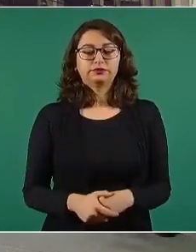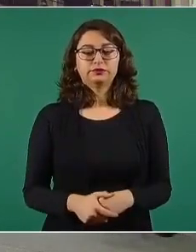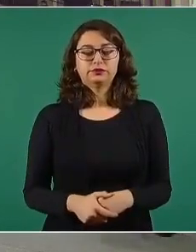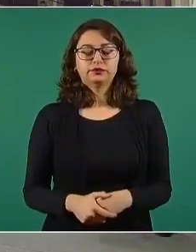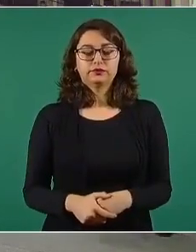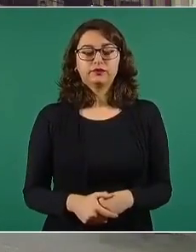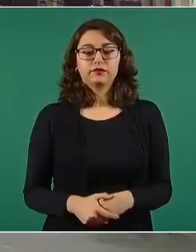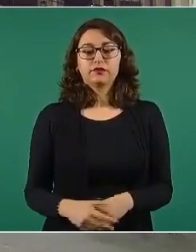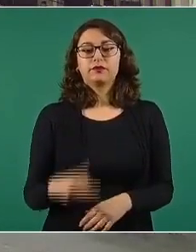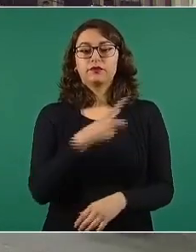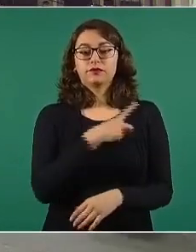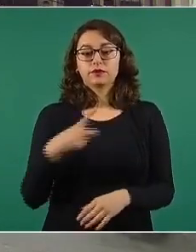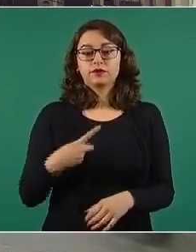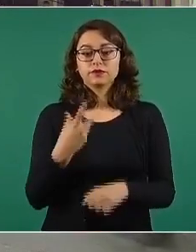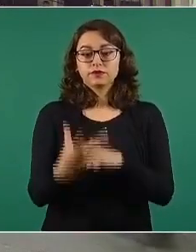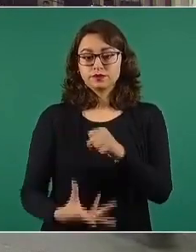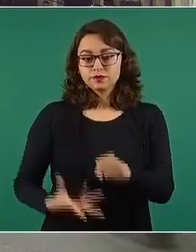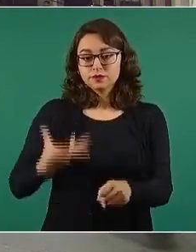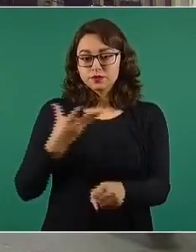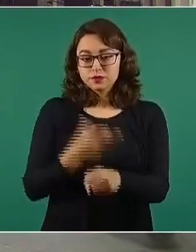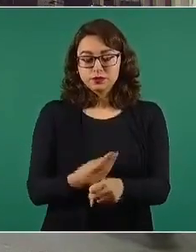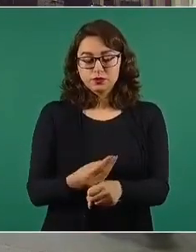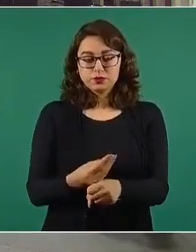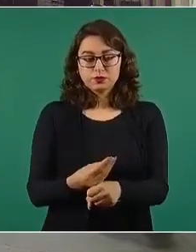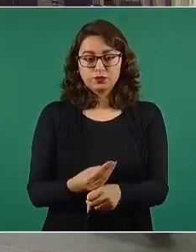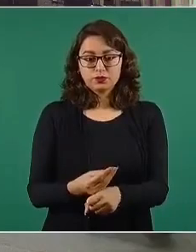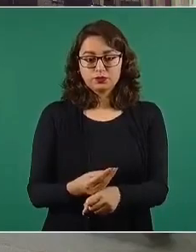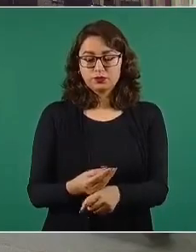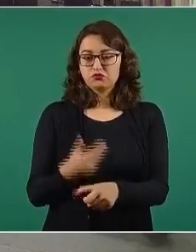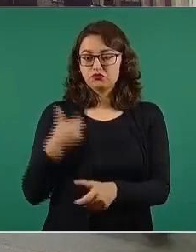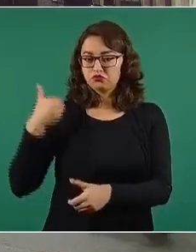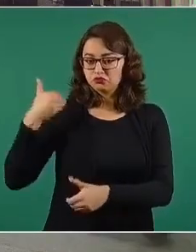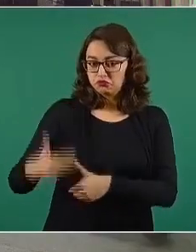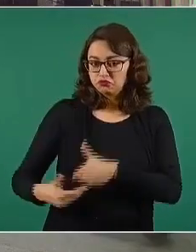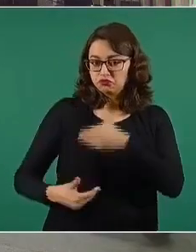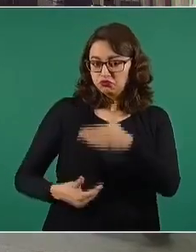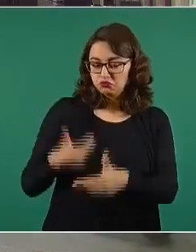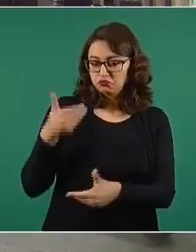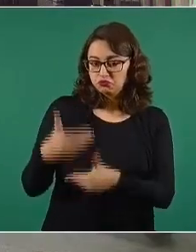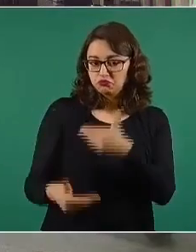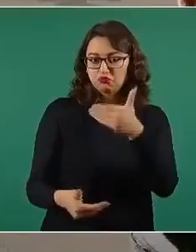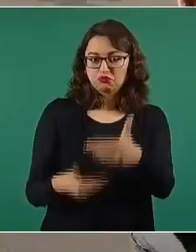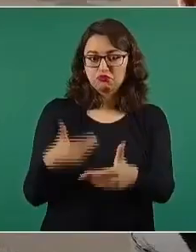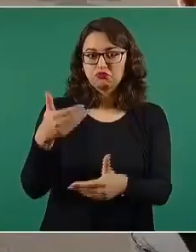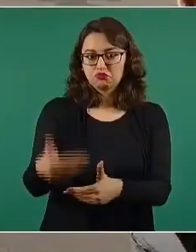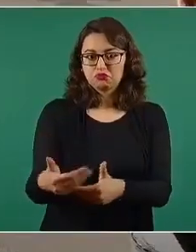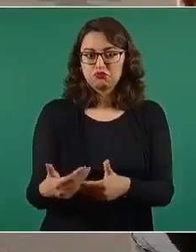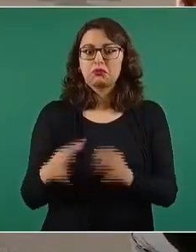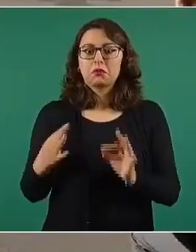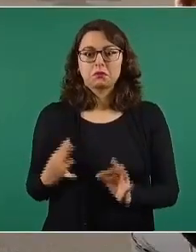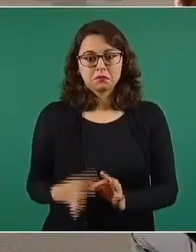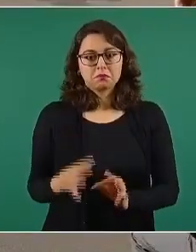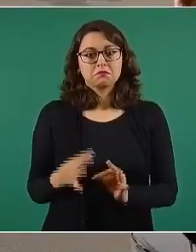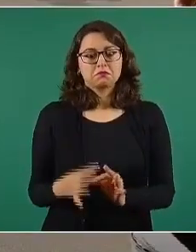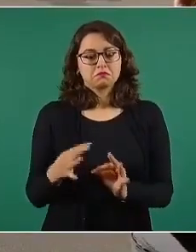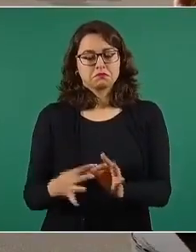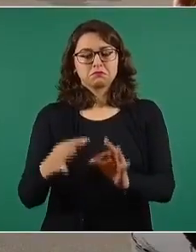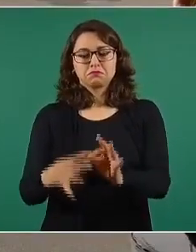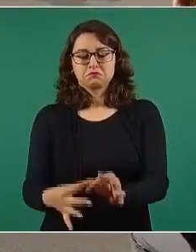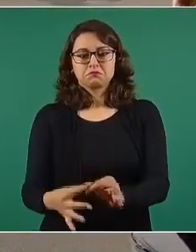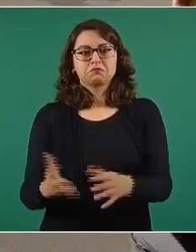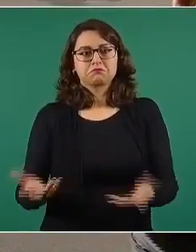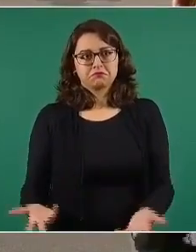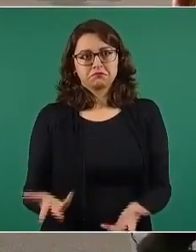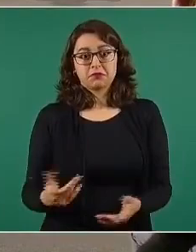al paso que vamos, se va a cumplir el compromiso